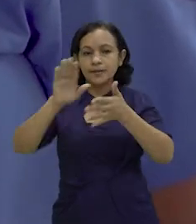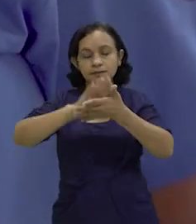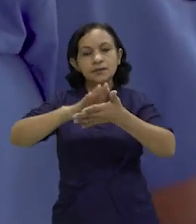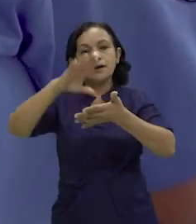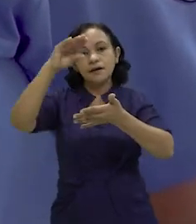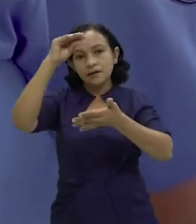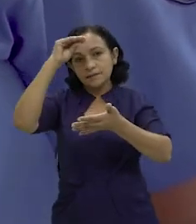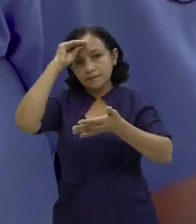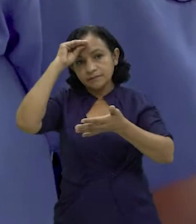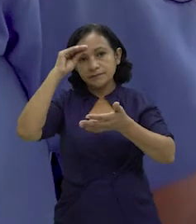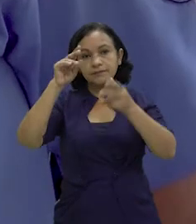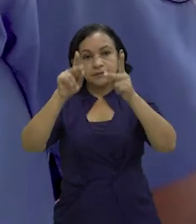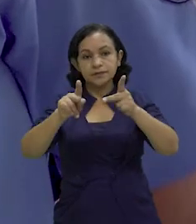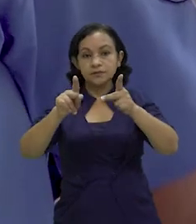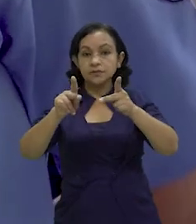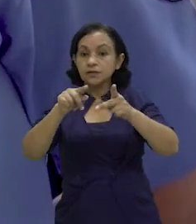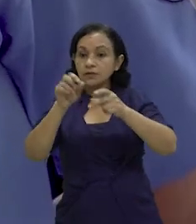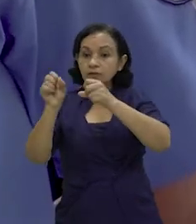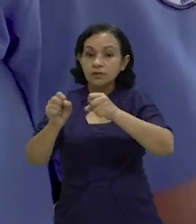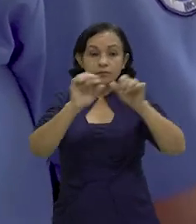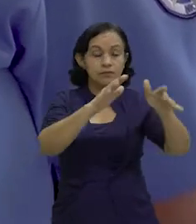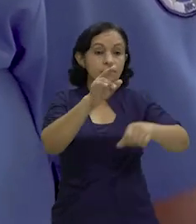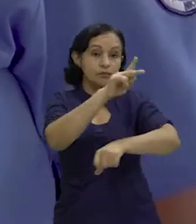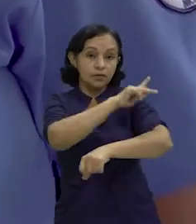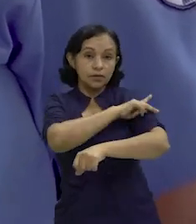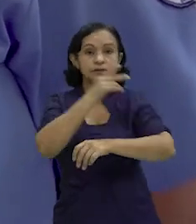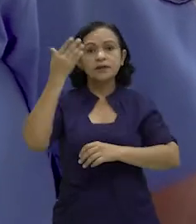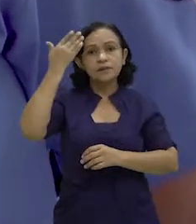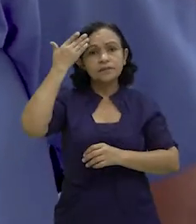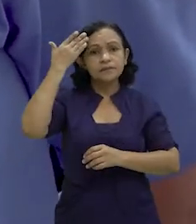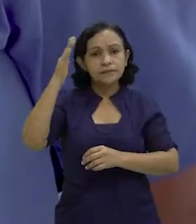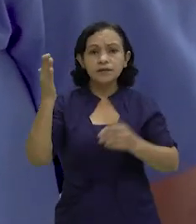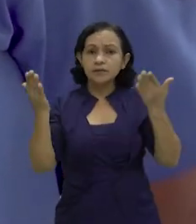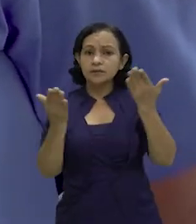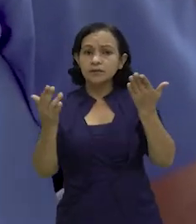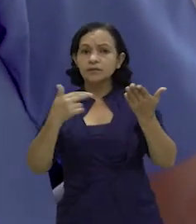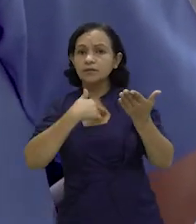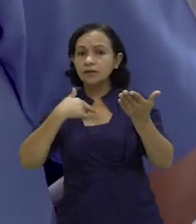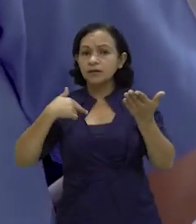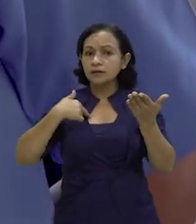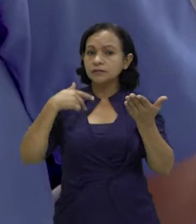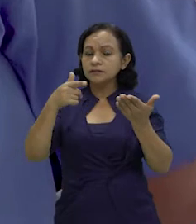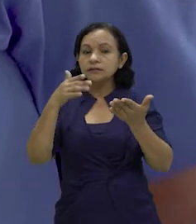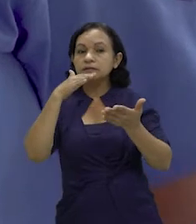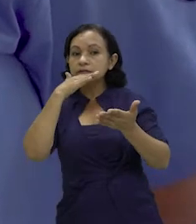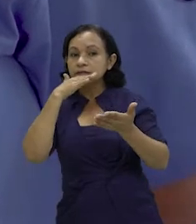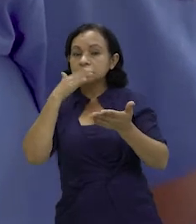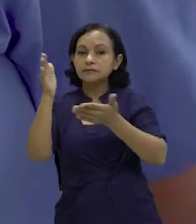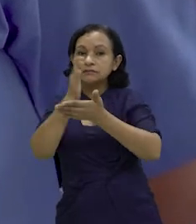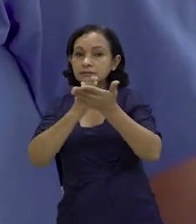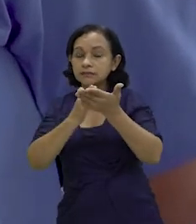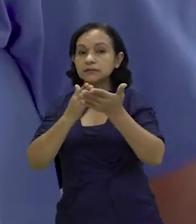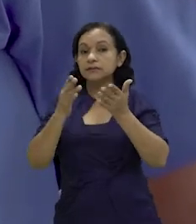capacidades donde el policía y la policía sabrá cómo actuar ante una